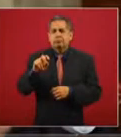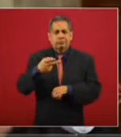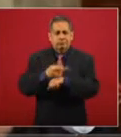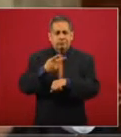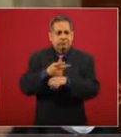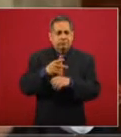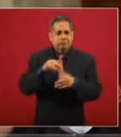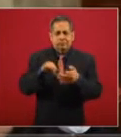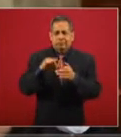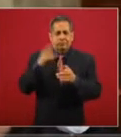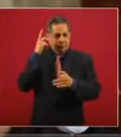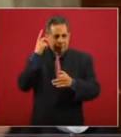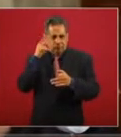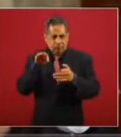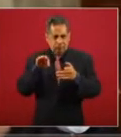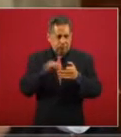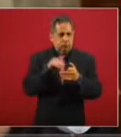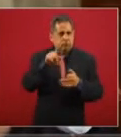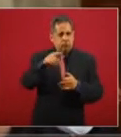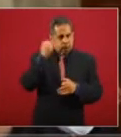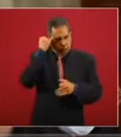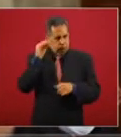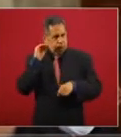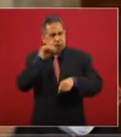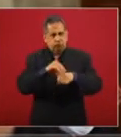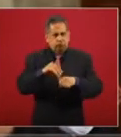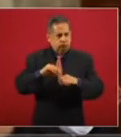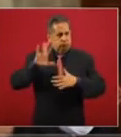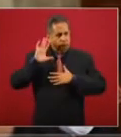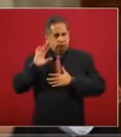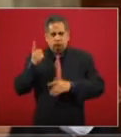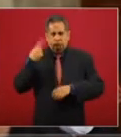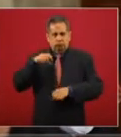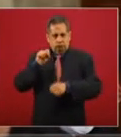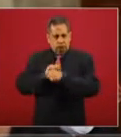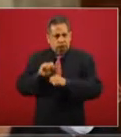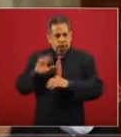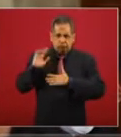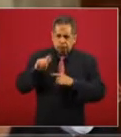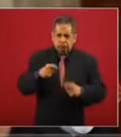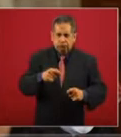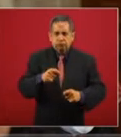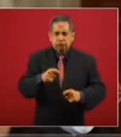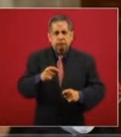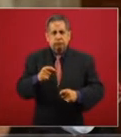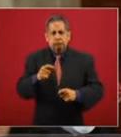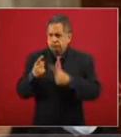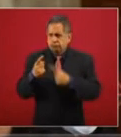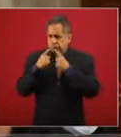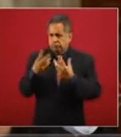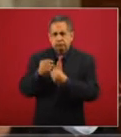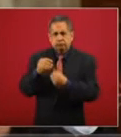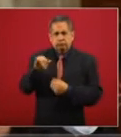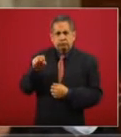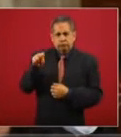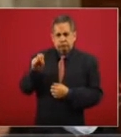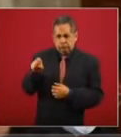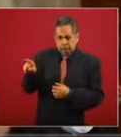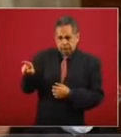de Torreón que usted se comprometió de semanas anteriores y comentamos con Jesús Ramírez